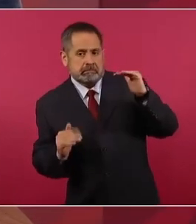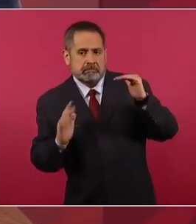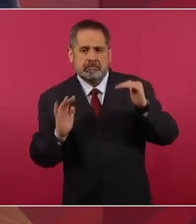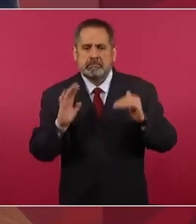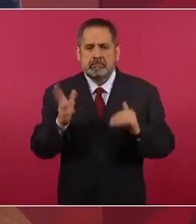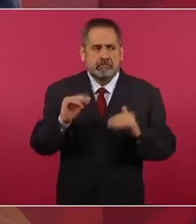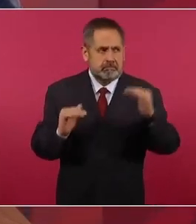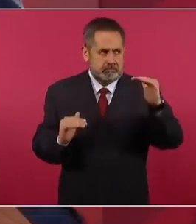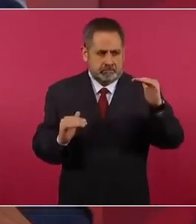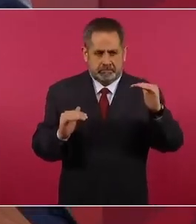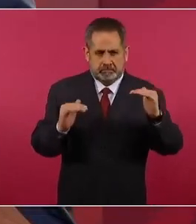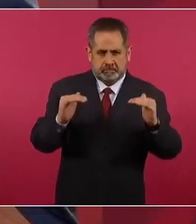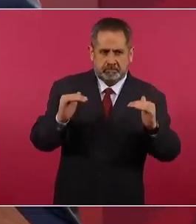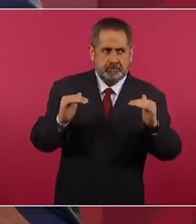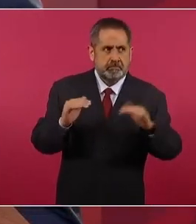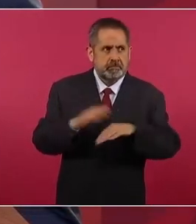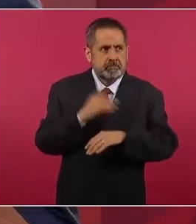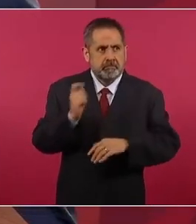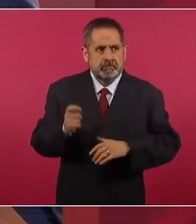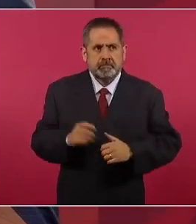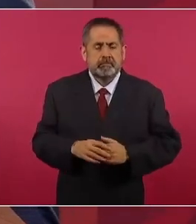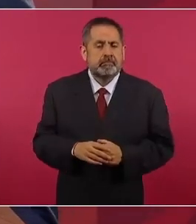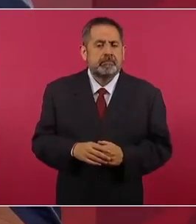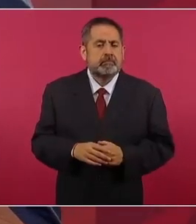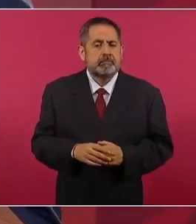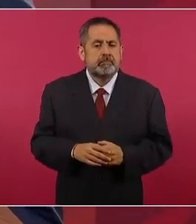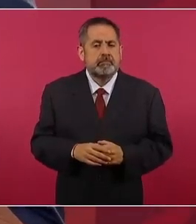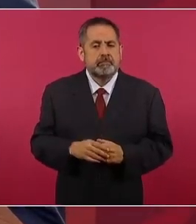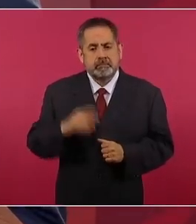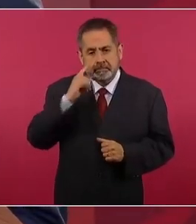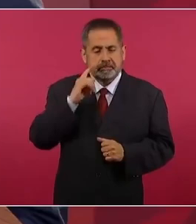porque antes